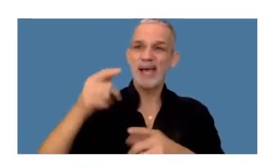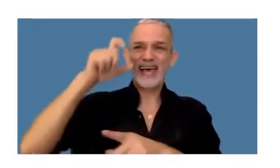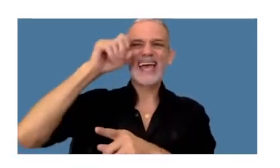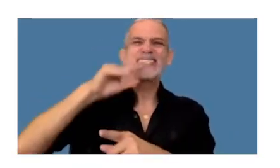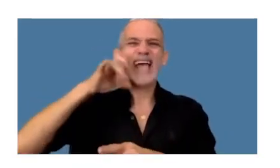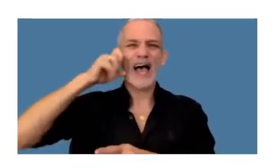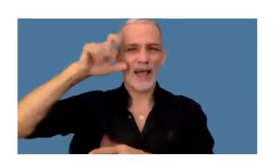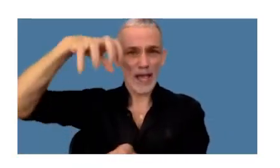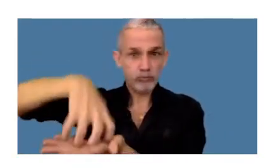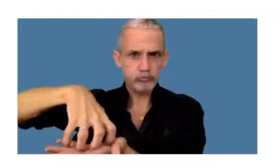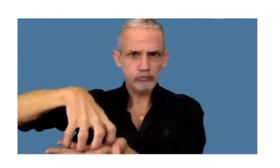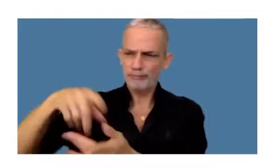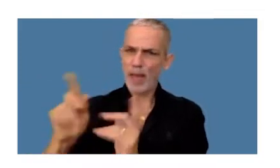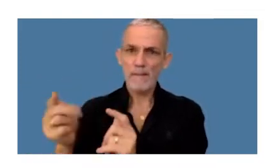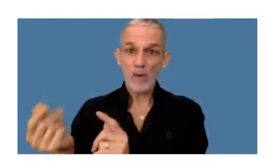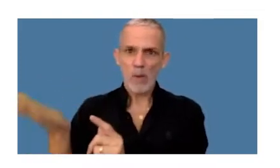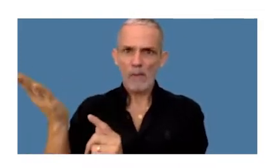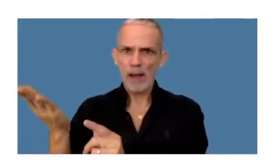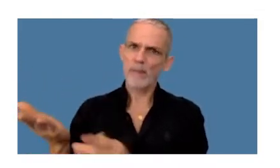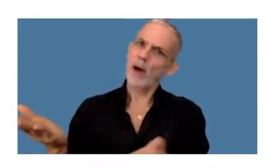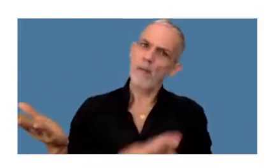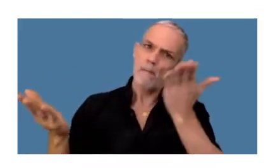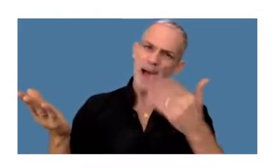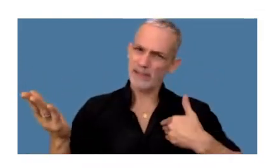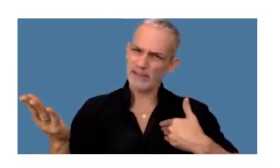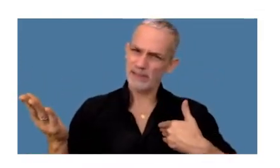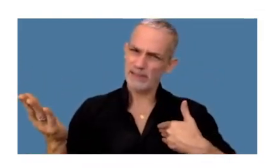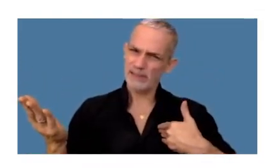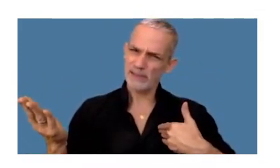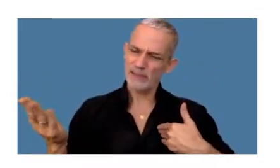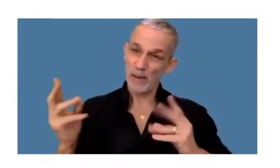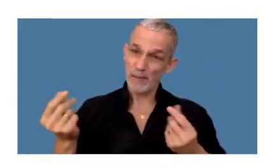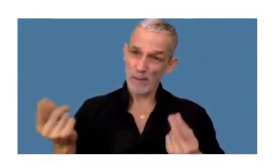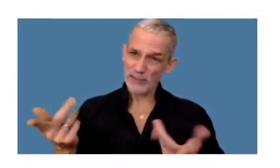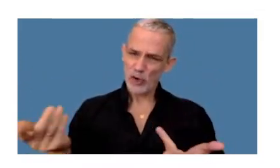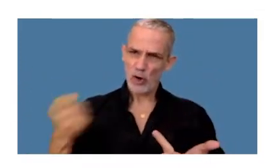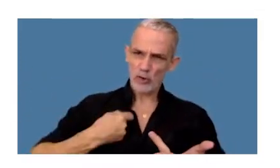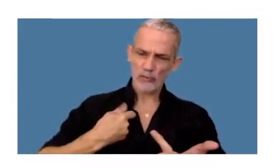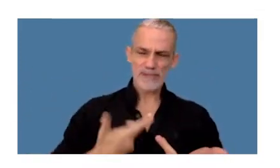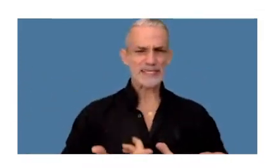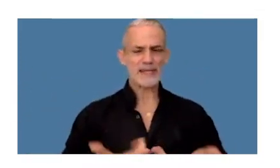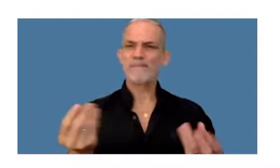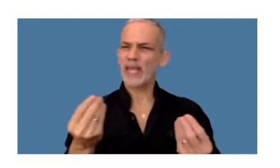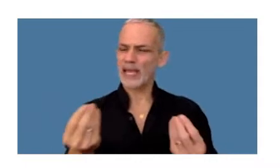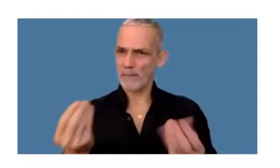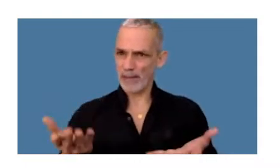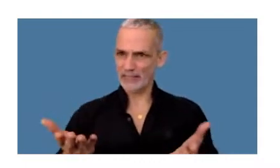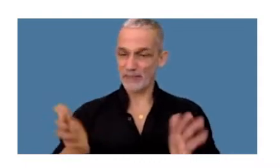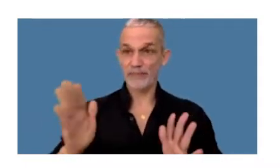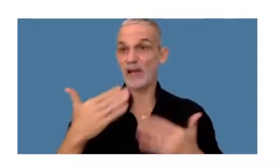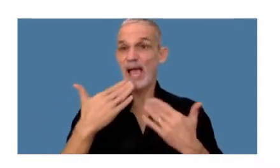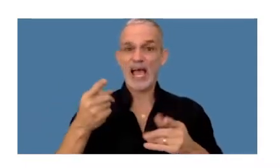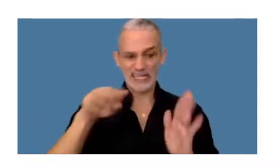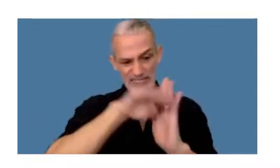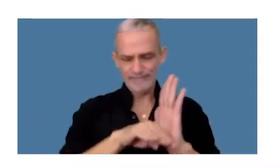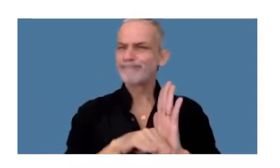¿trasladaría este costo al usuario aumentando el precio local de las criptomonedas? ¿qué podría suceder gracias a esta